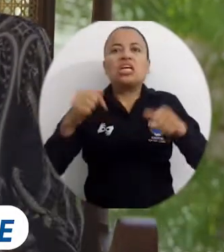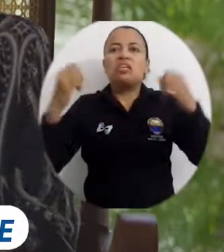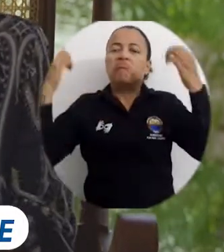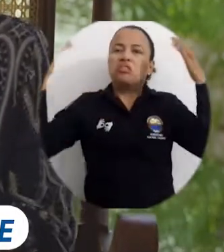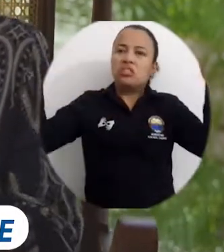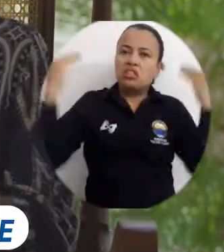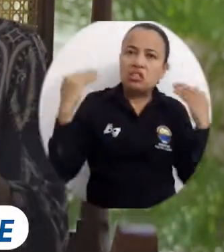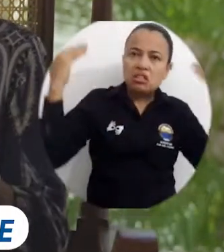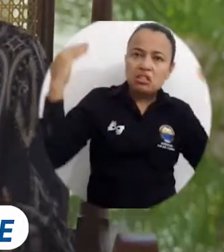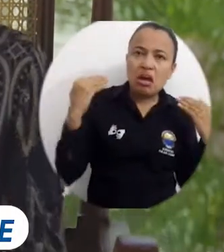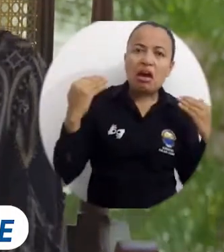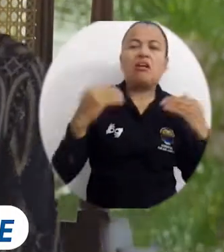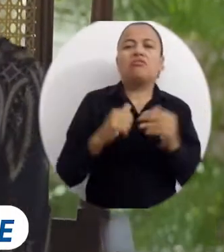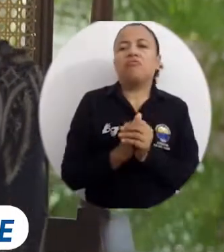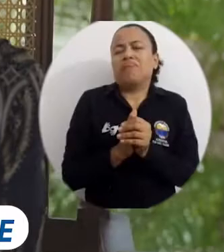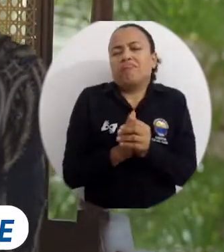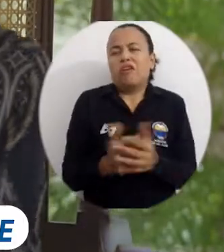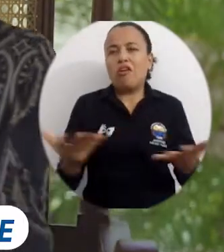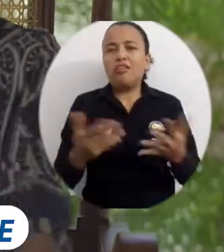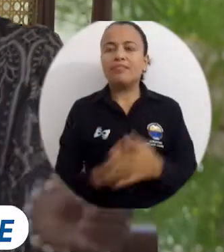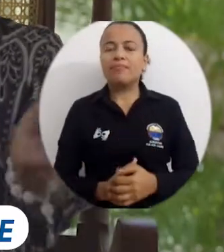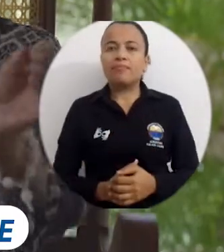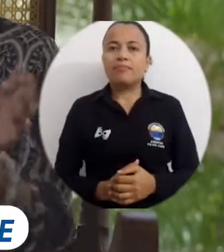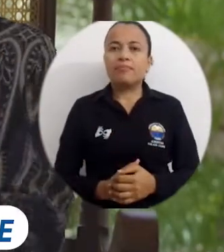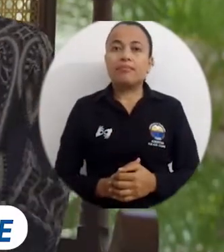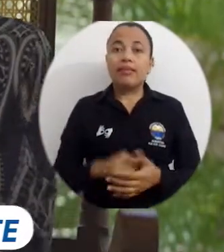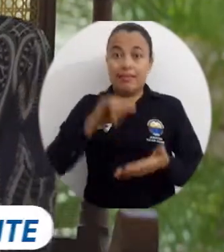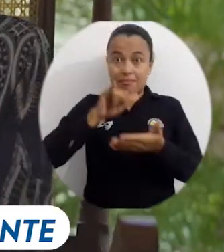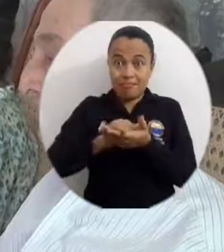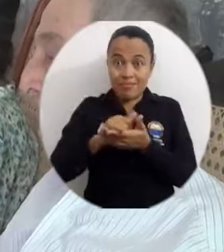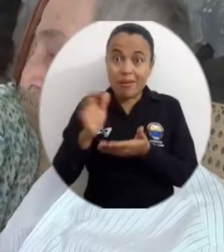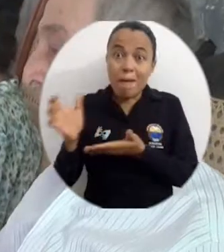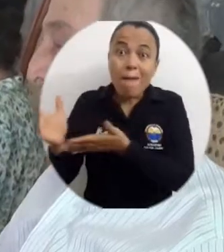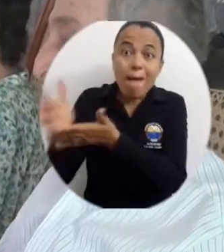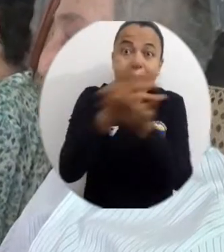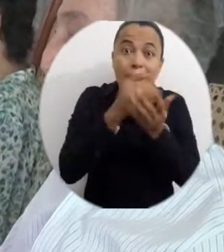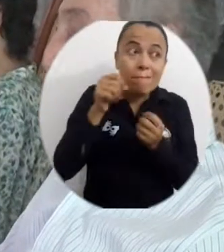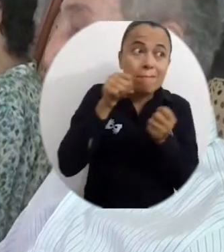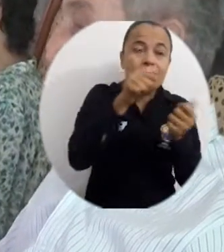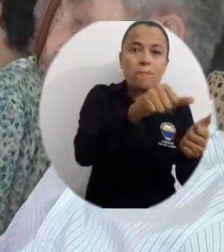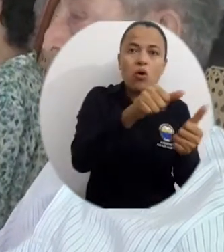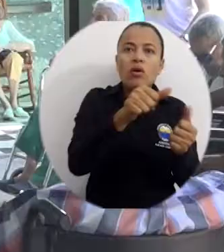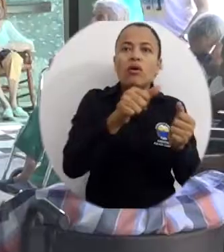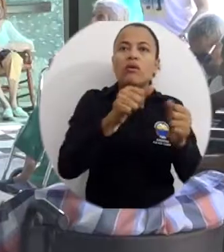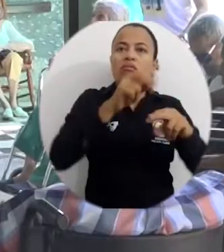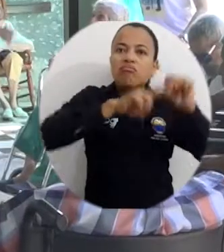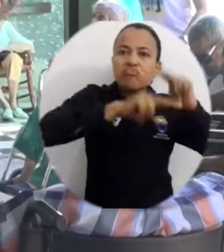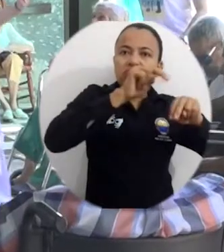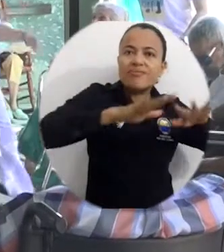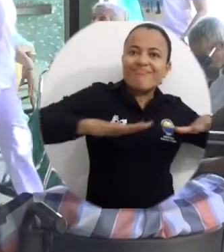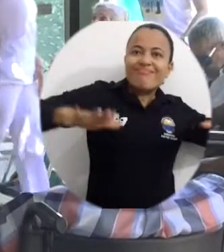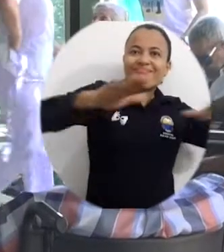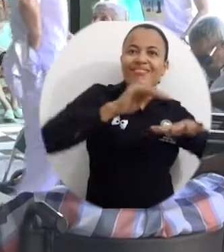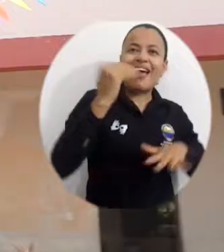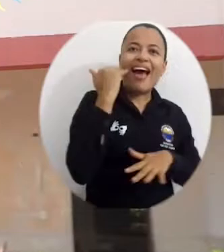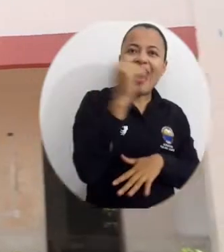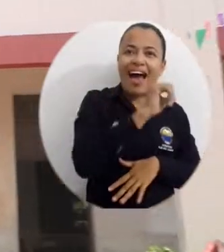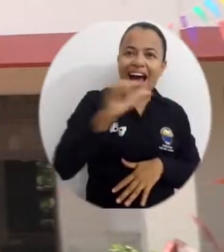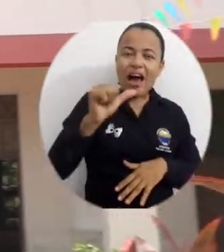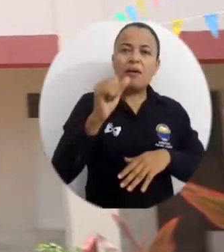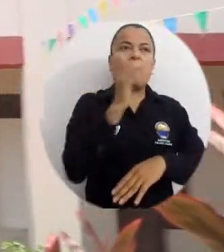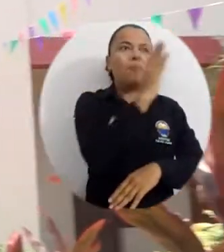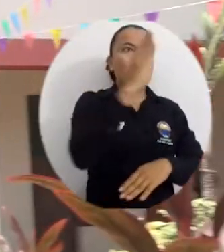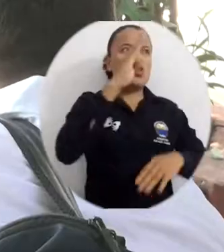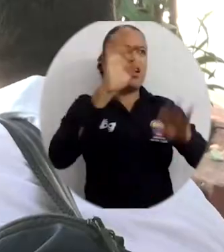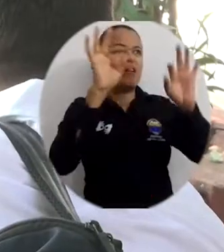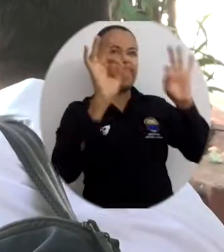en fin, hacemos Ignacio también. Con estos aportes se podrá construir y dotar el espacio dedicado